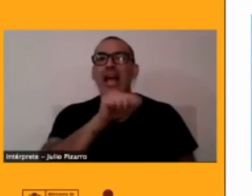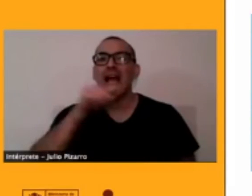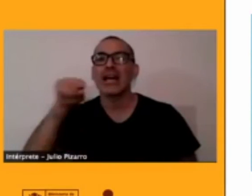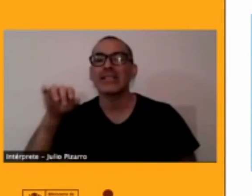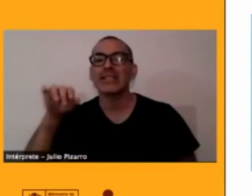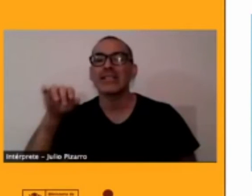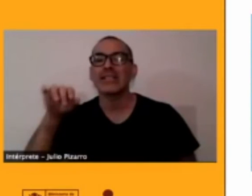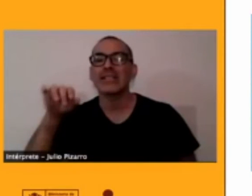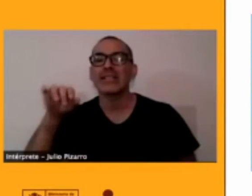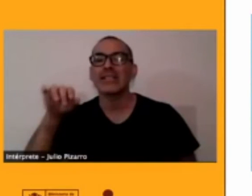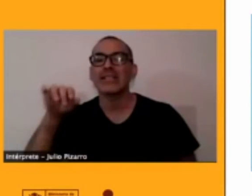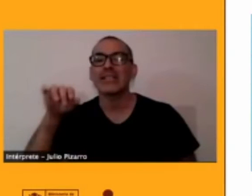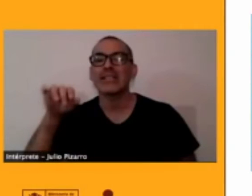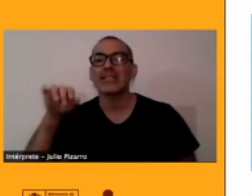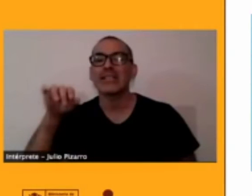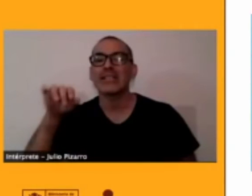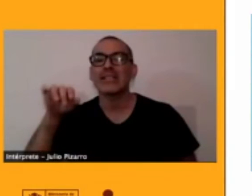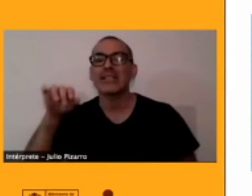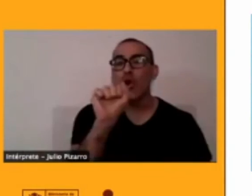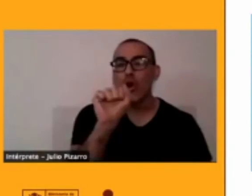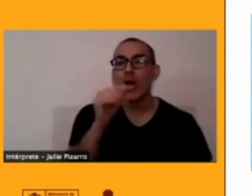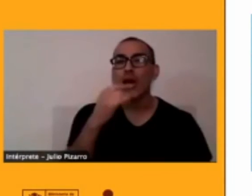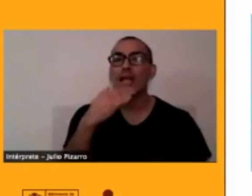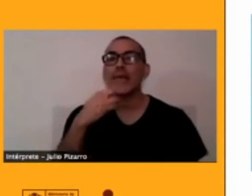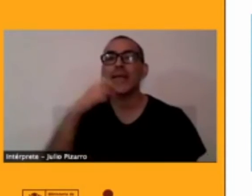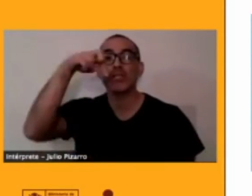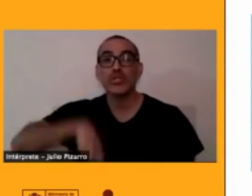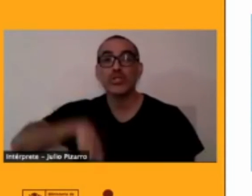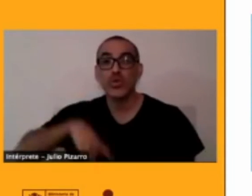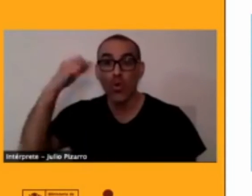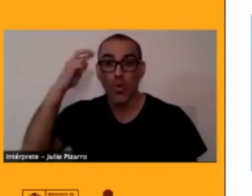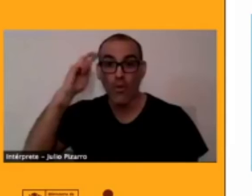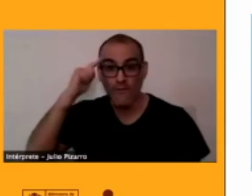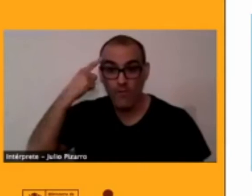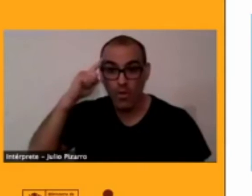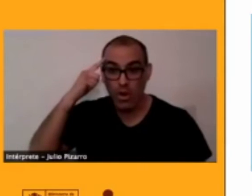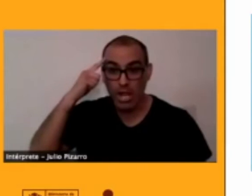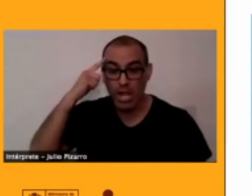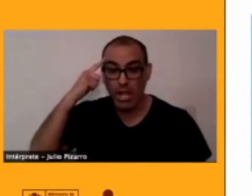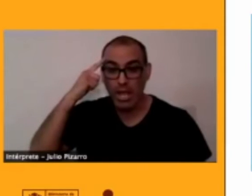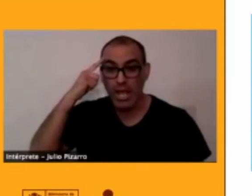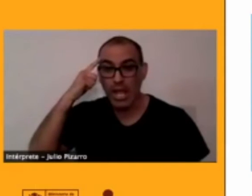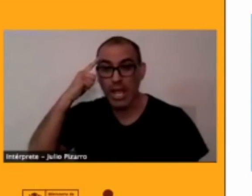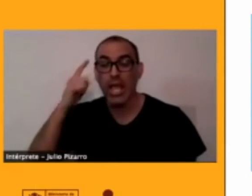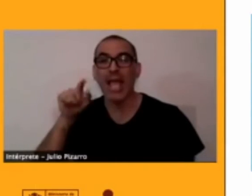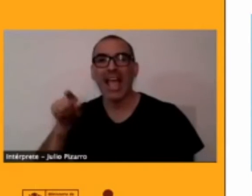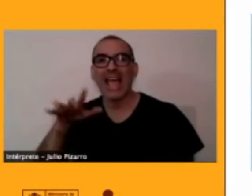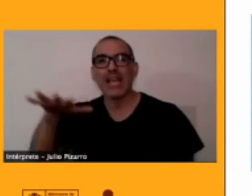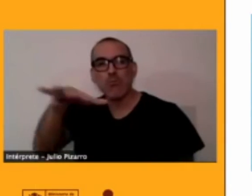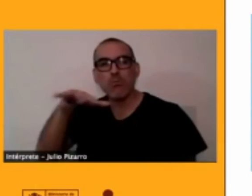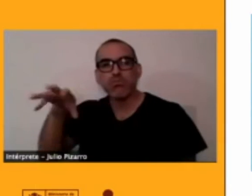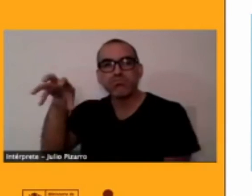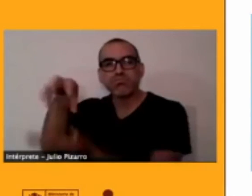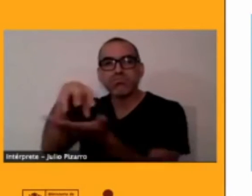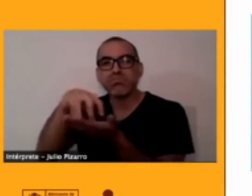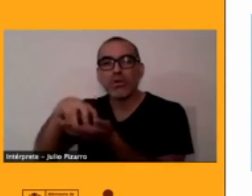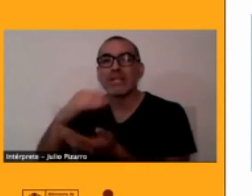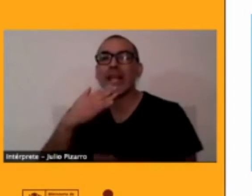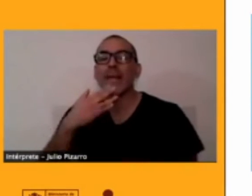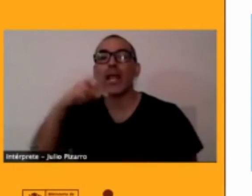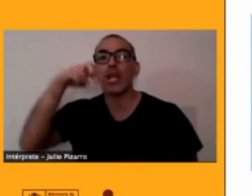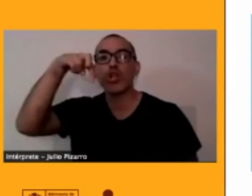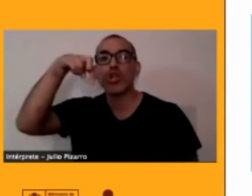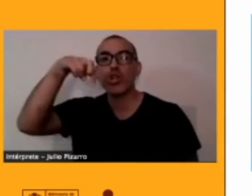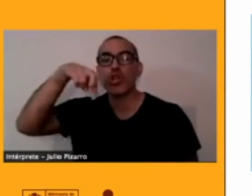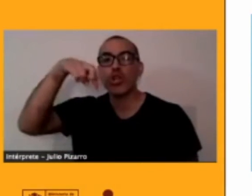También estaba en el sur de Bolivia, que sería en Quetena y Lipes, y en el norte de Argentina, Susques y